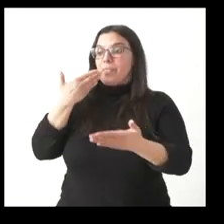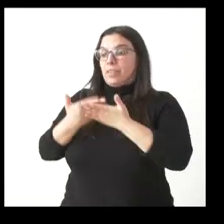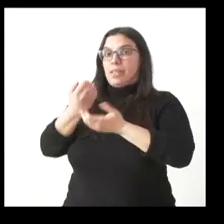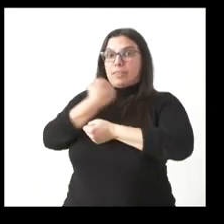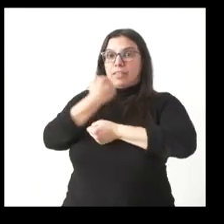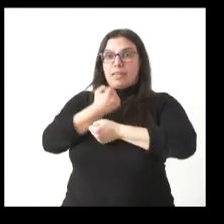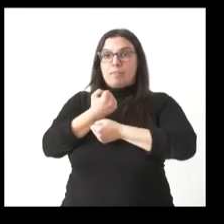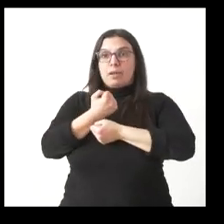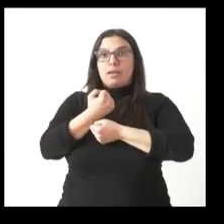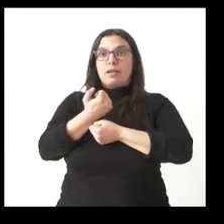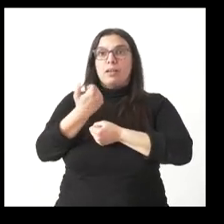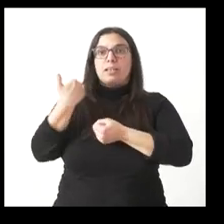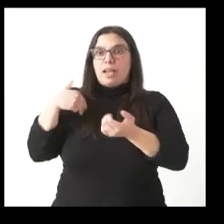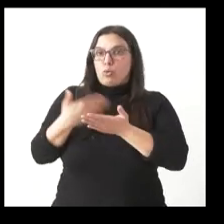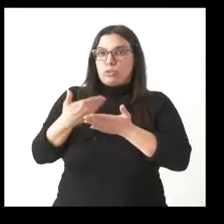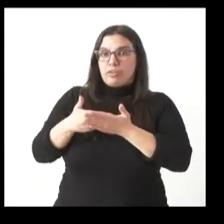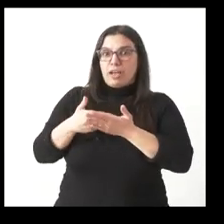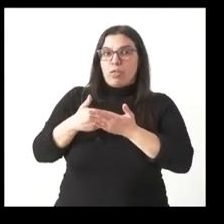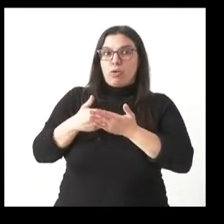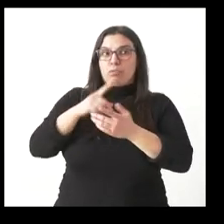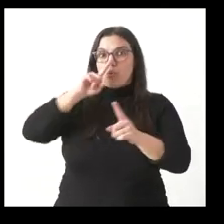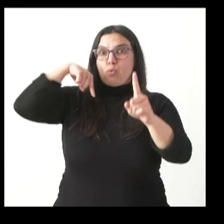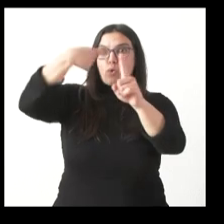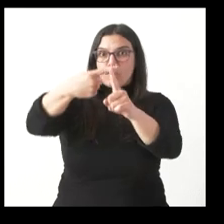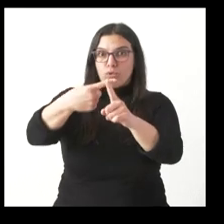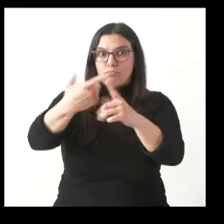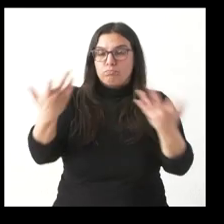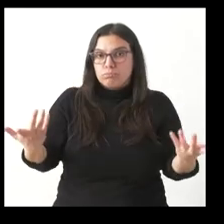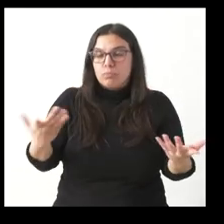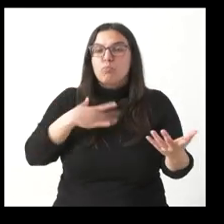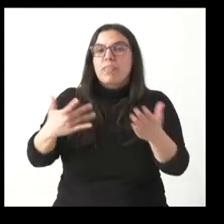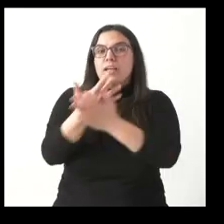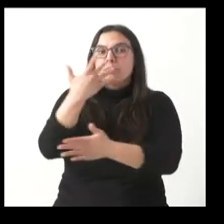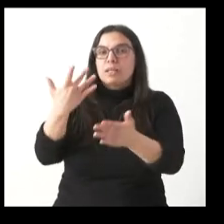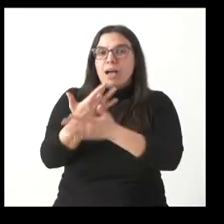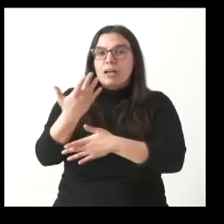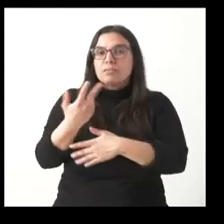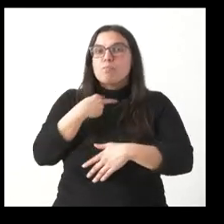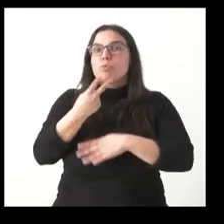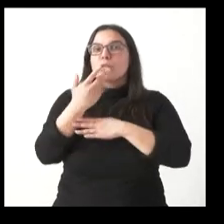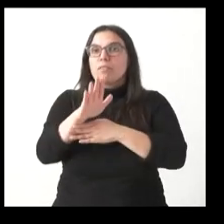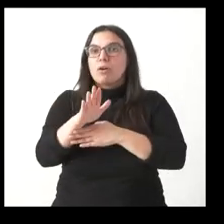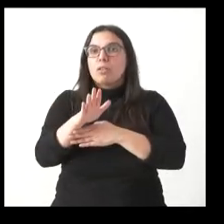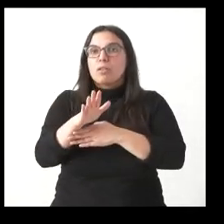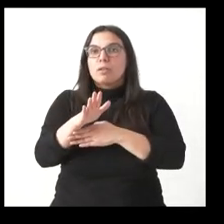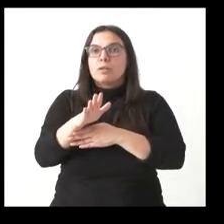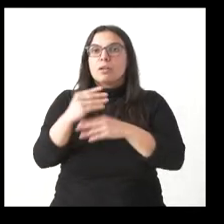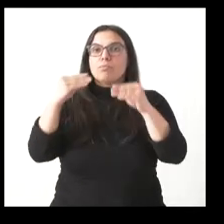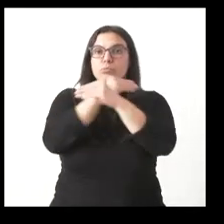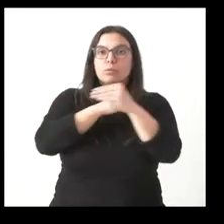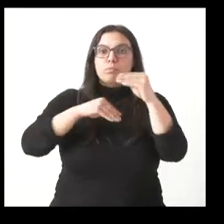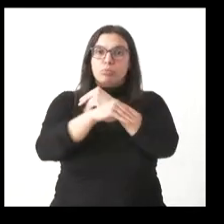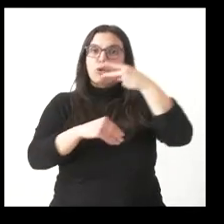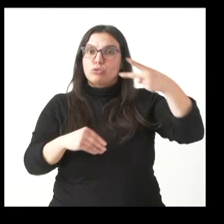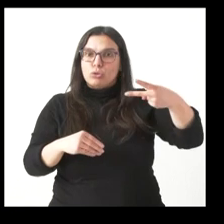pagos del alquiler justificados a un año vista. No sé si nos puede explicar el portavoz del Gobierno las incompatibilidades entre ambas